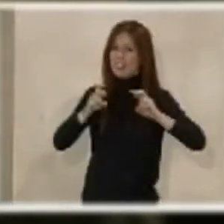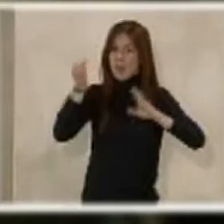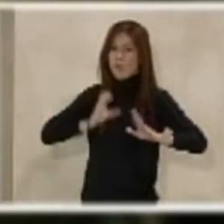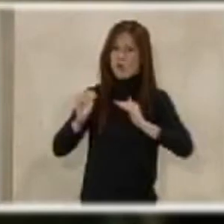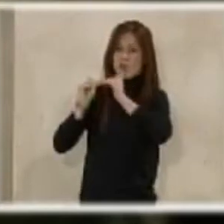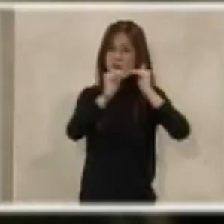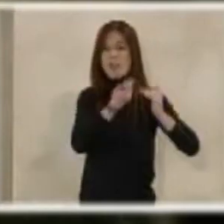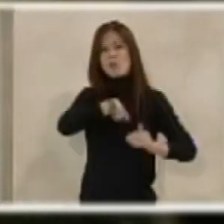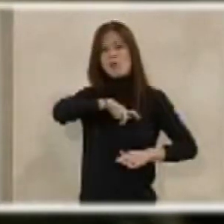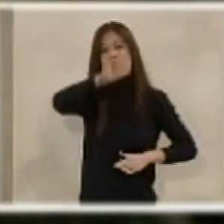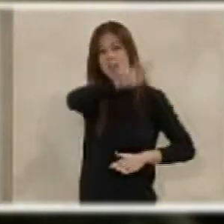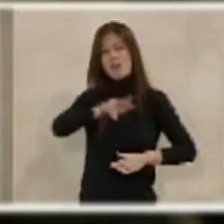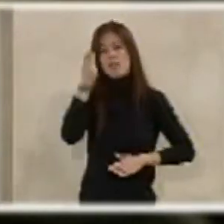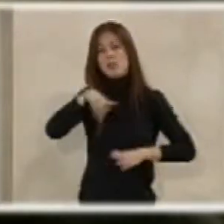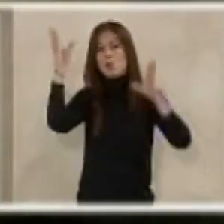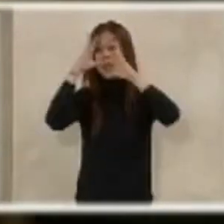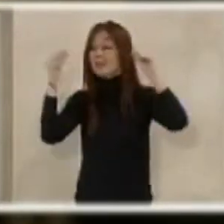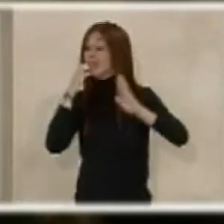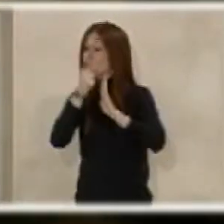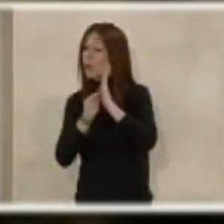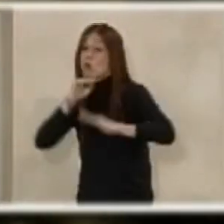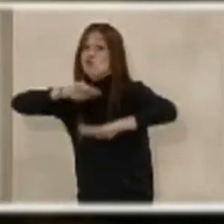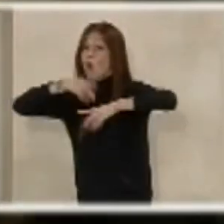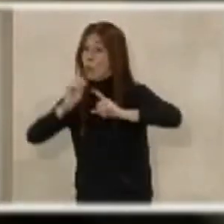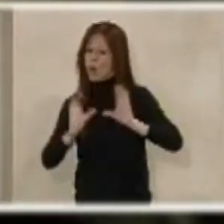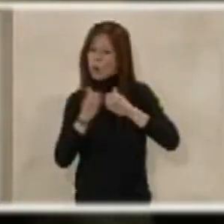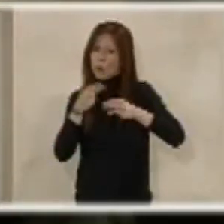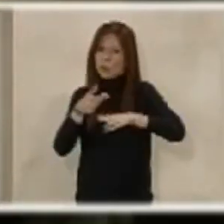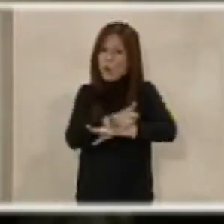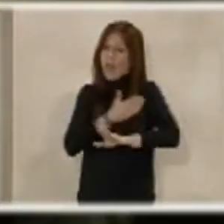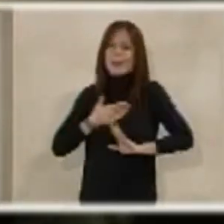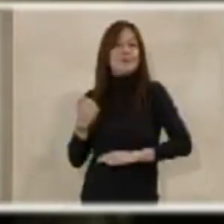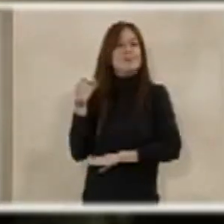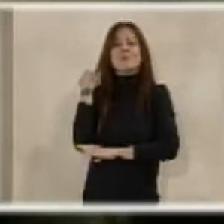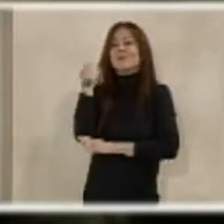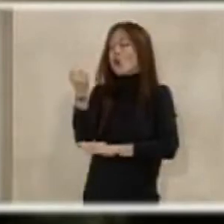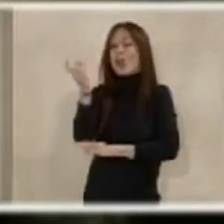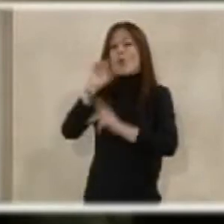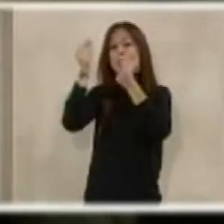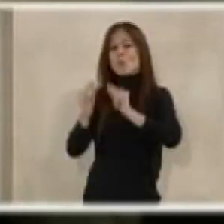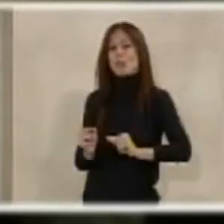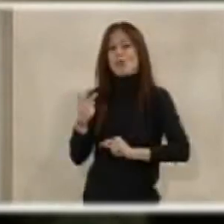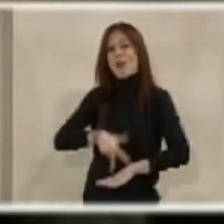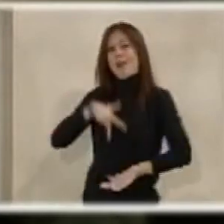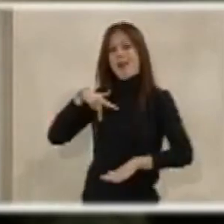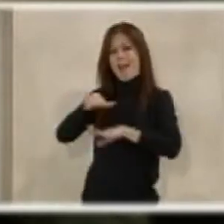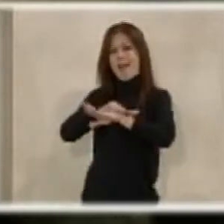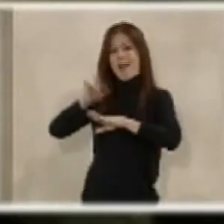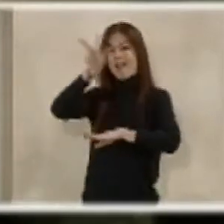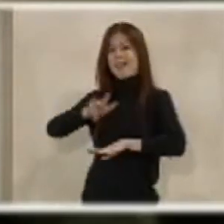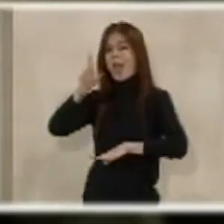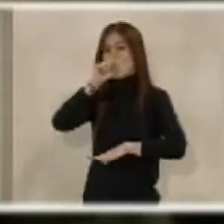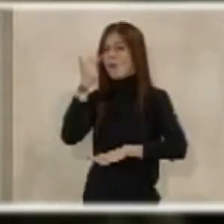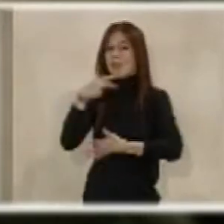de los policías nacionales y la Guardia Civil, nuestro partido no iba a apoyar el presupuesto general del Estado para el año